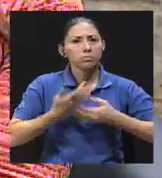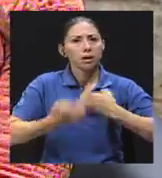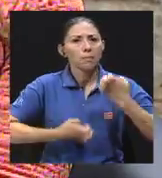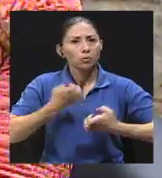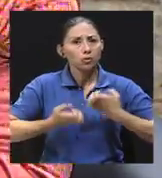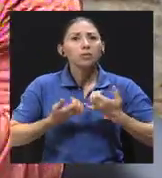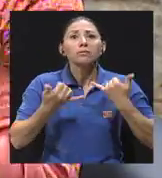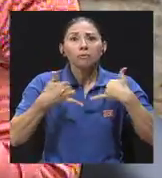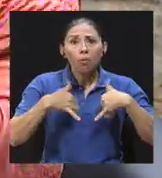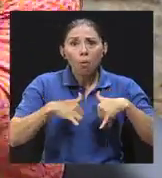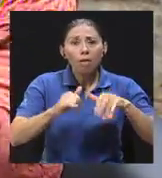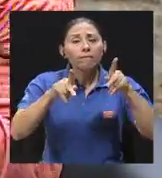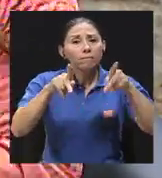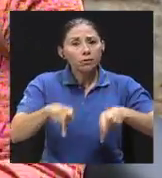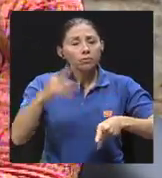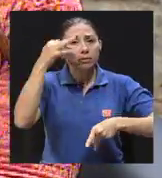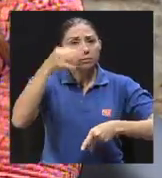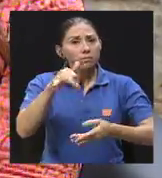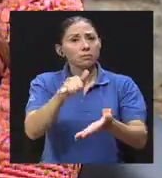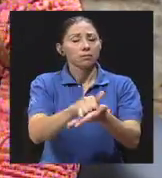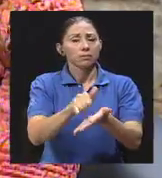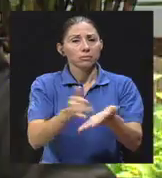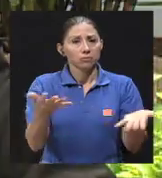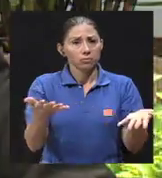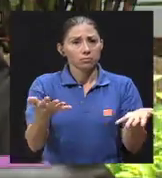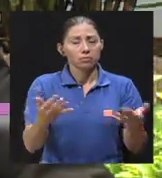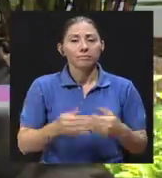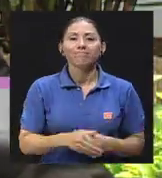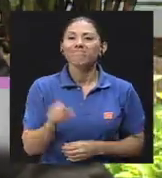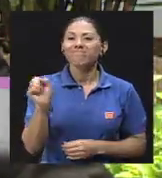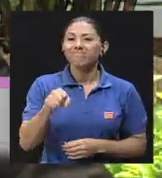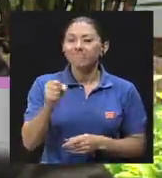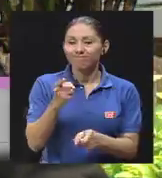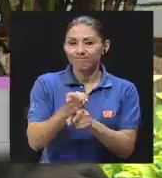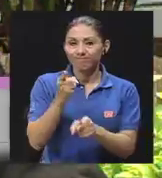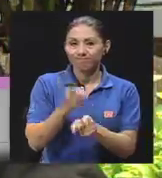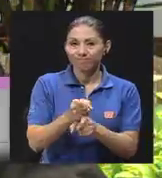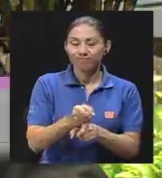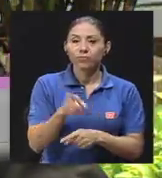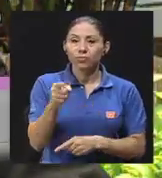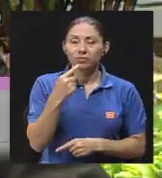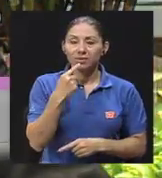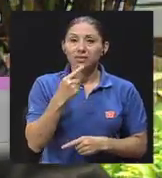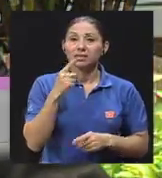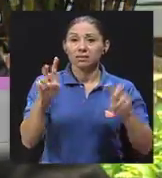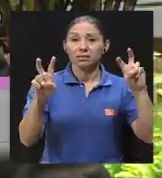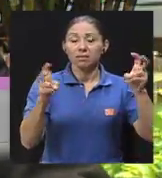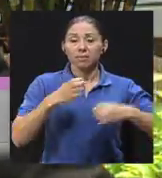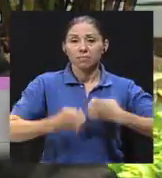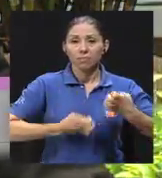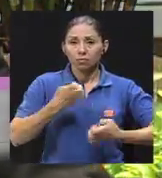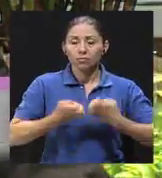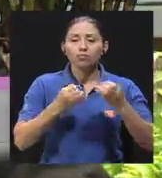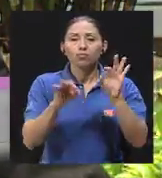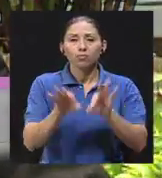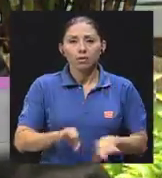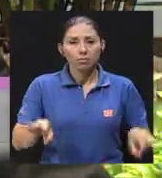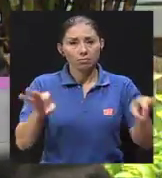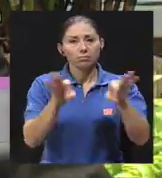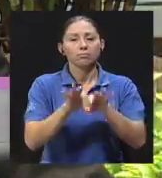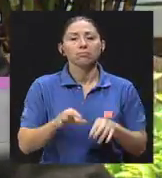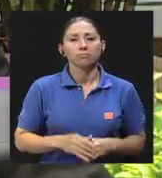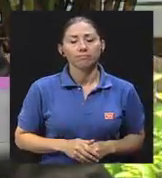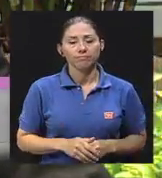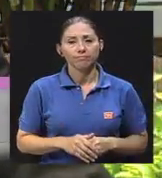incluso en nuestra actualidad, aunque se hacen grandes esfuerzos, ¿verdad? Exactamente. El tema de las emociones, como usted bien lo dice, es básico en esto.